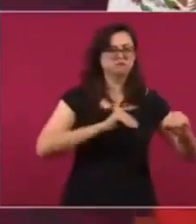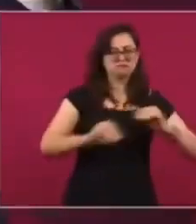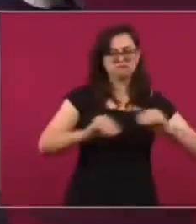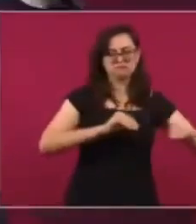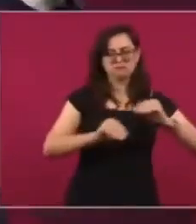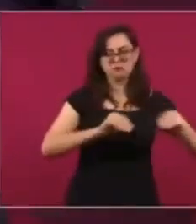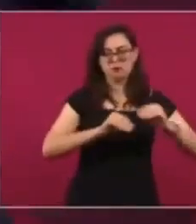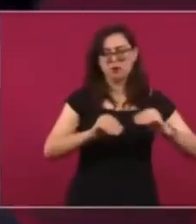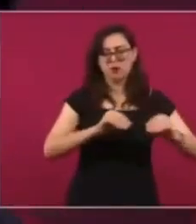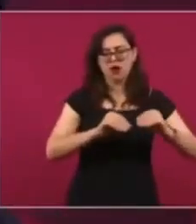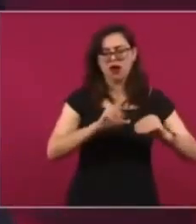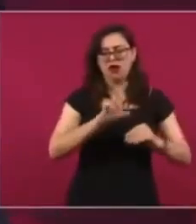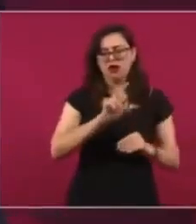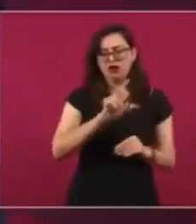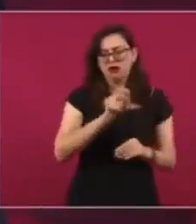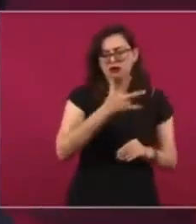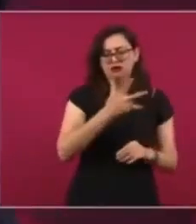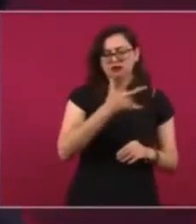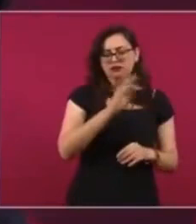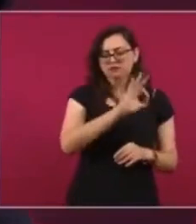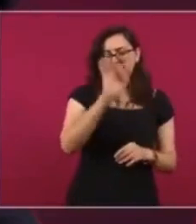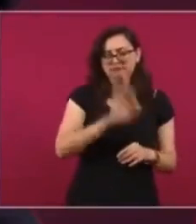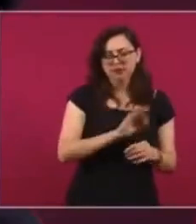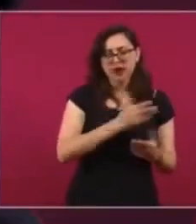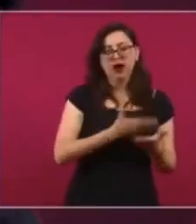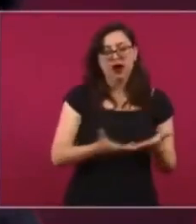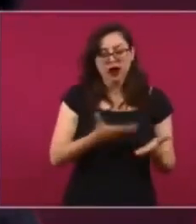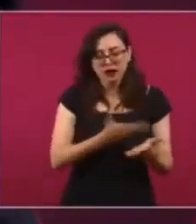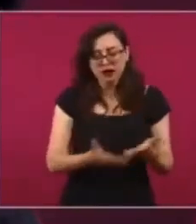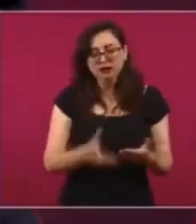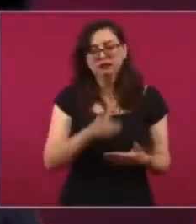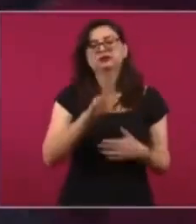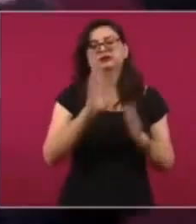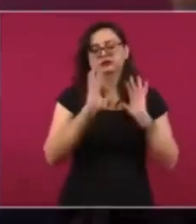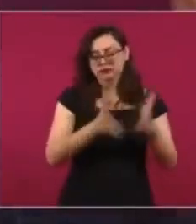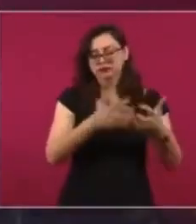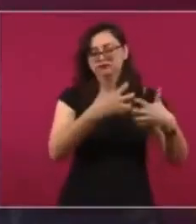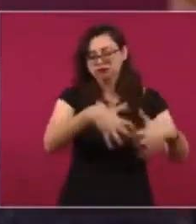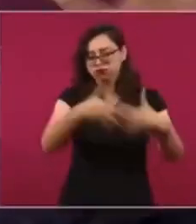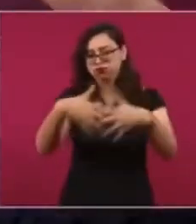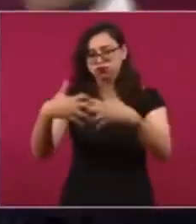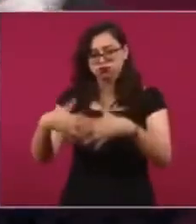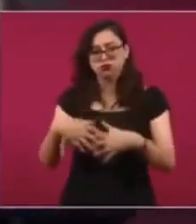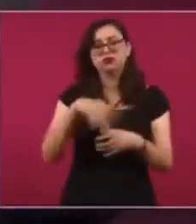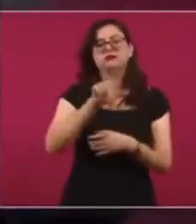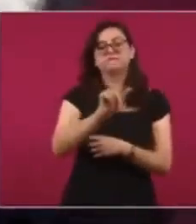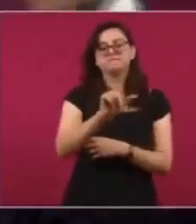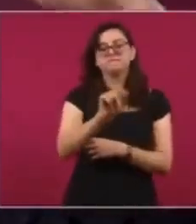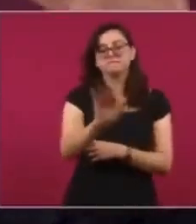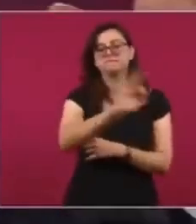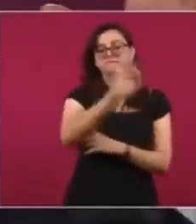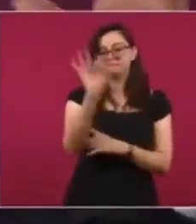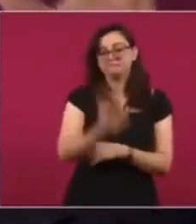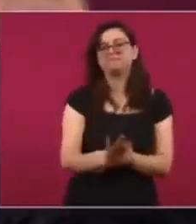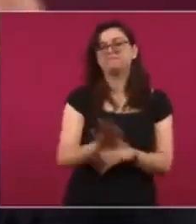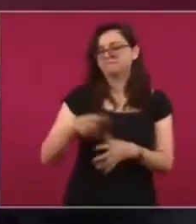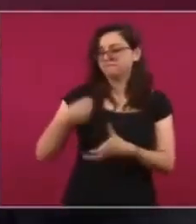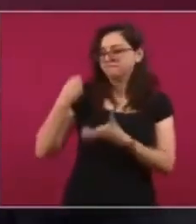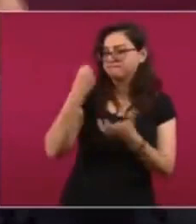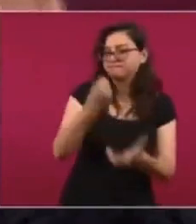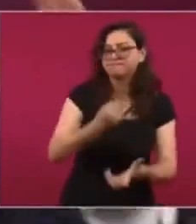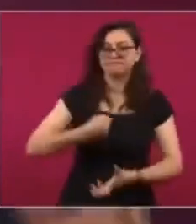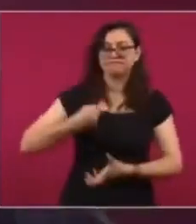de su capacidad productiva. Ya las tenemos casi en 70 por ciento, las seis, porque hemos invertido